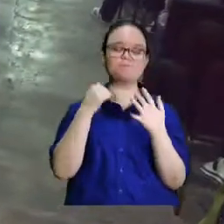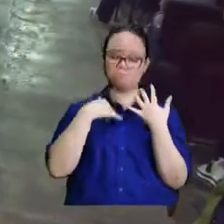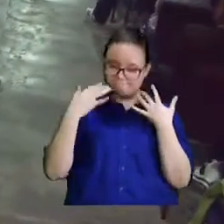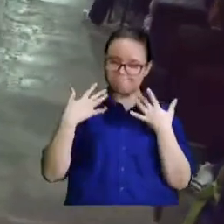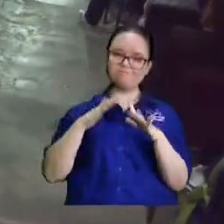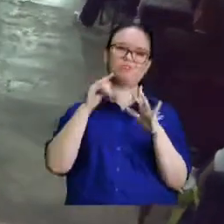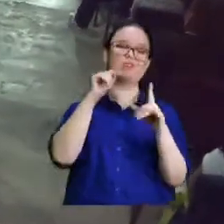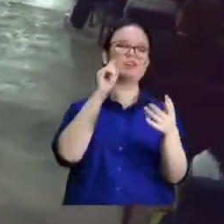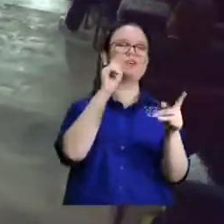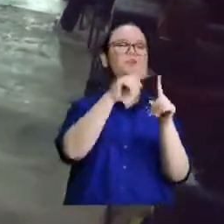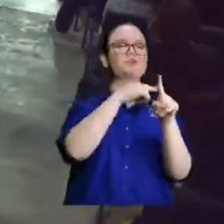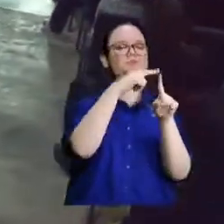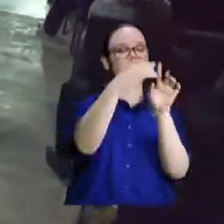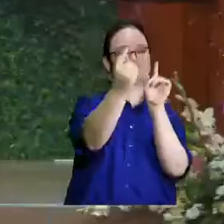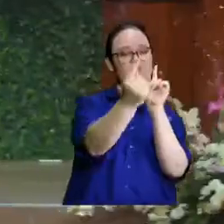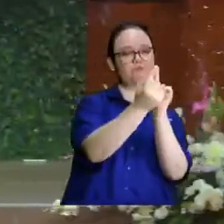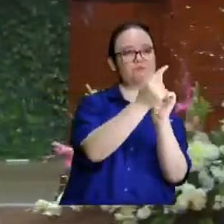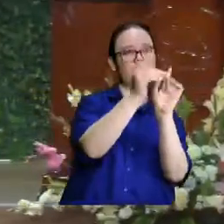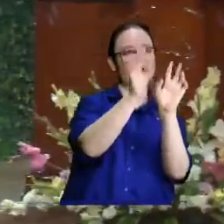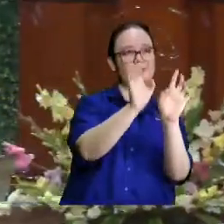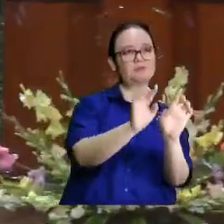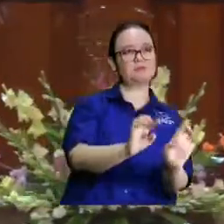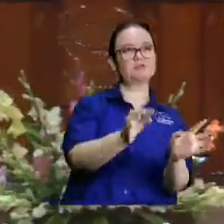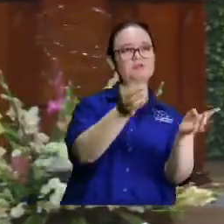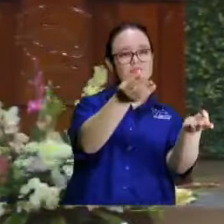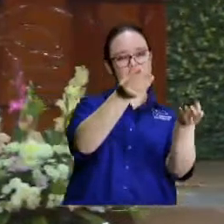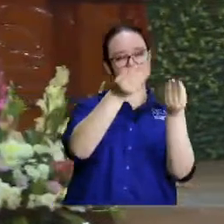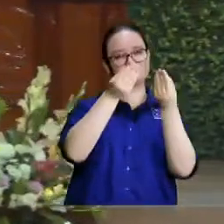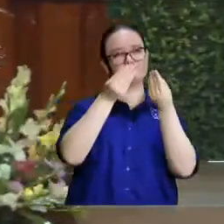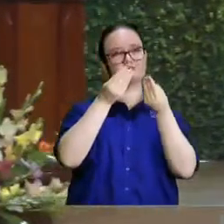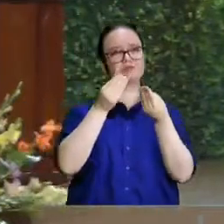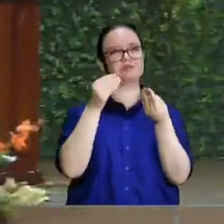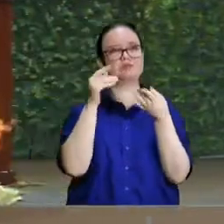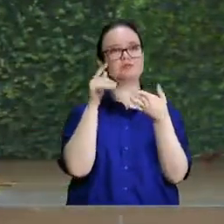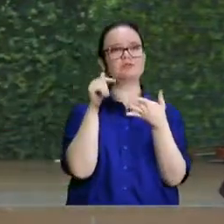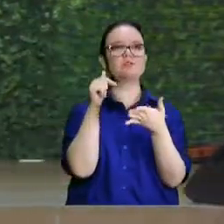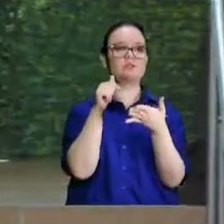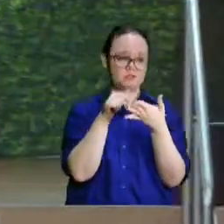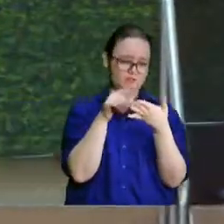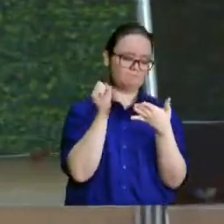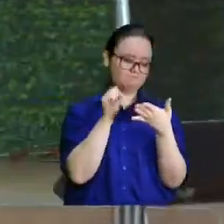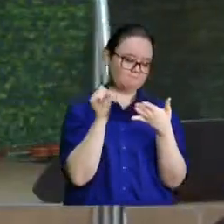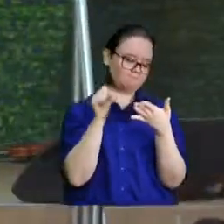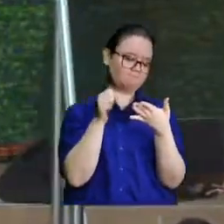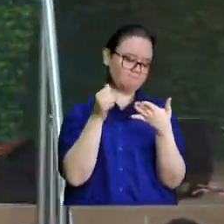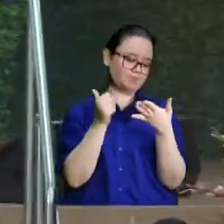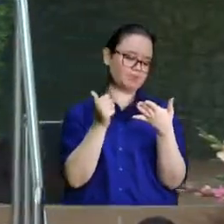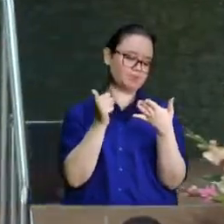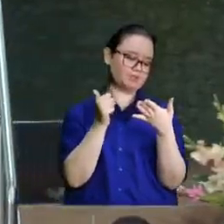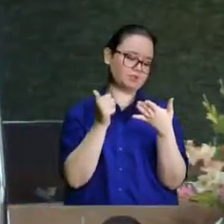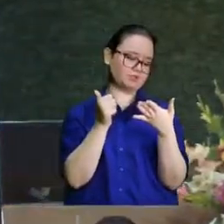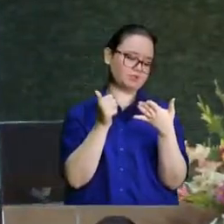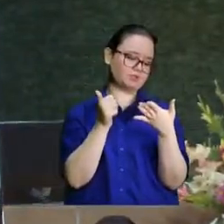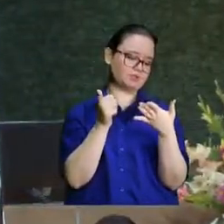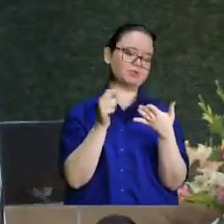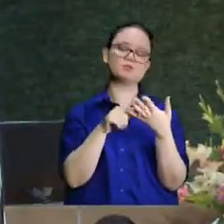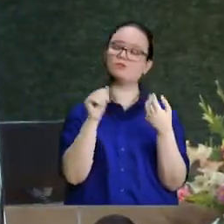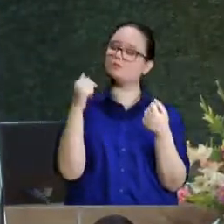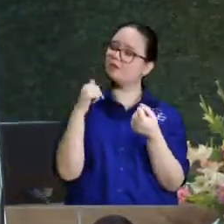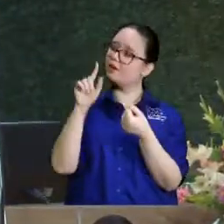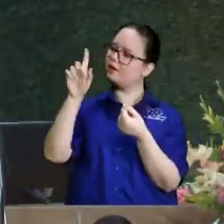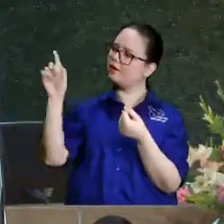cuando llega el cuate no ha comprado la receta llega a preguntarle a uno que es experto en internet